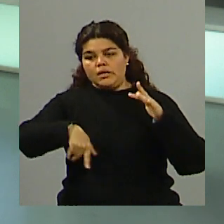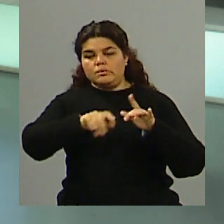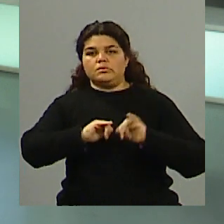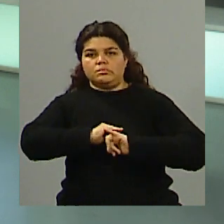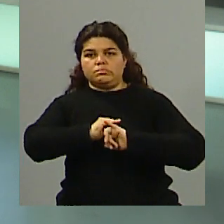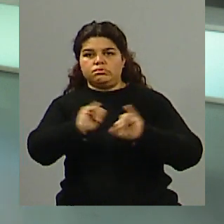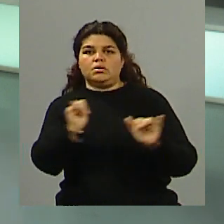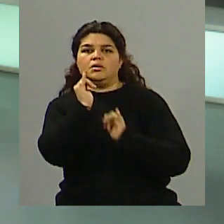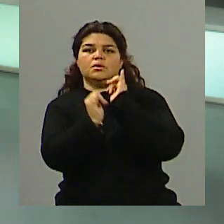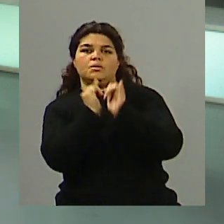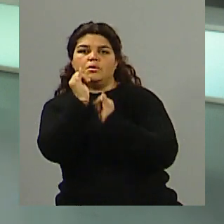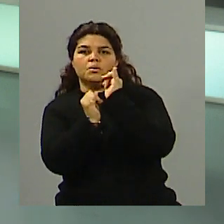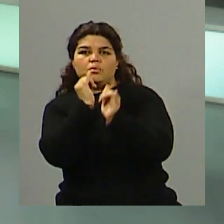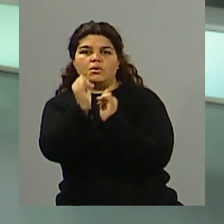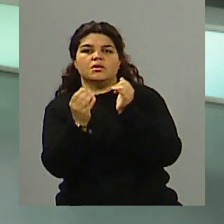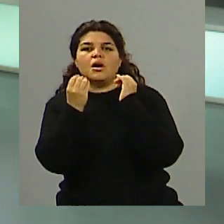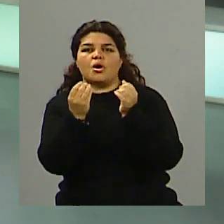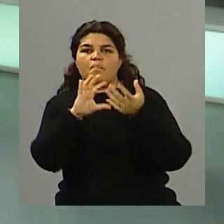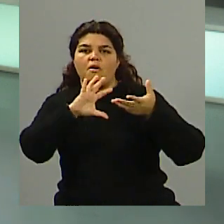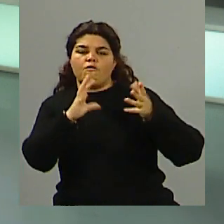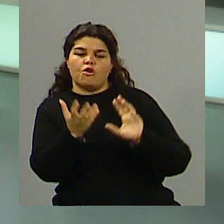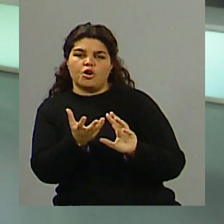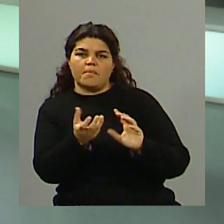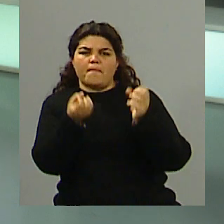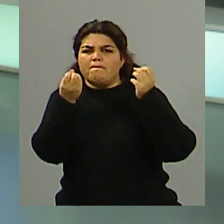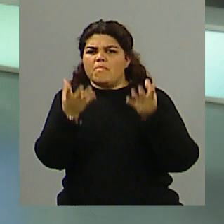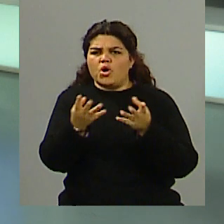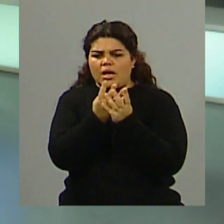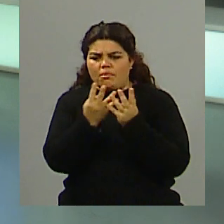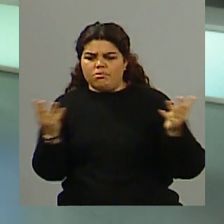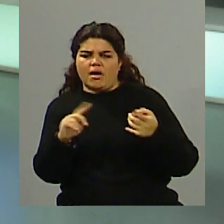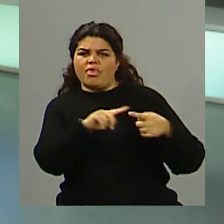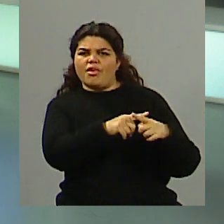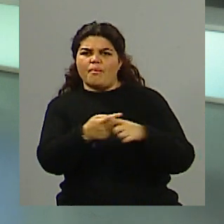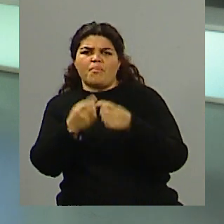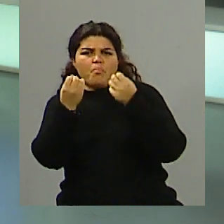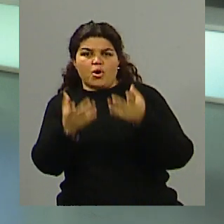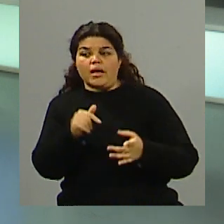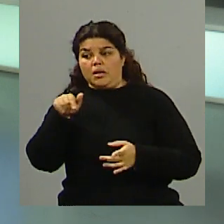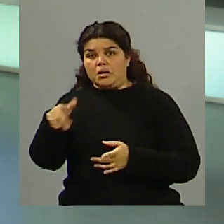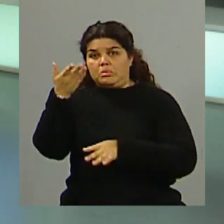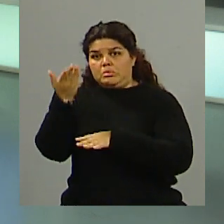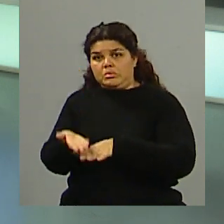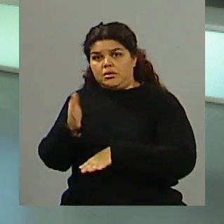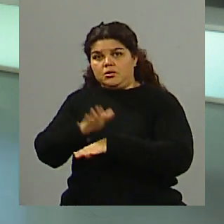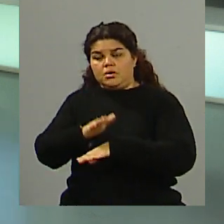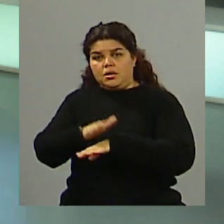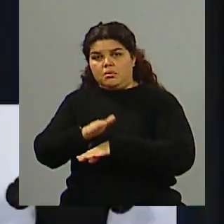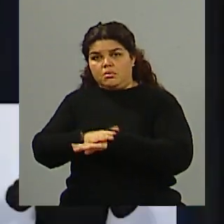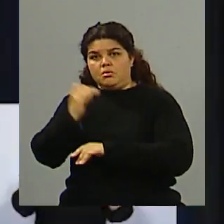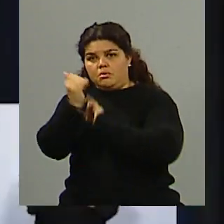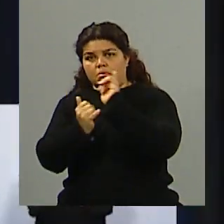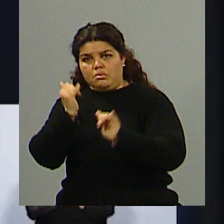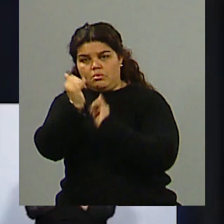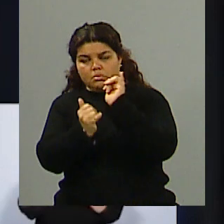respecto al cómo y el por qué se dio este debate. Sí, un debate que tuvo a